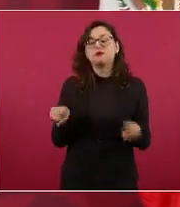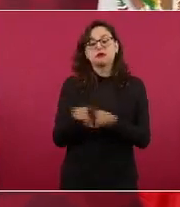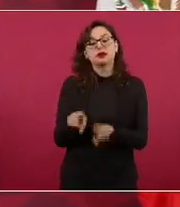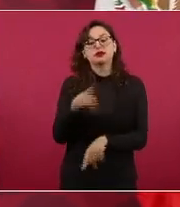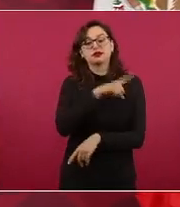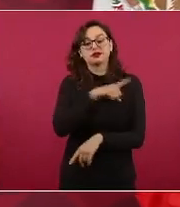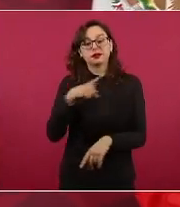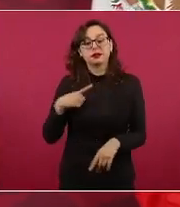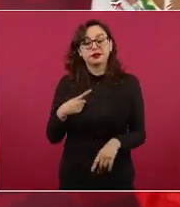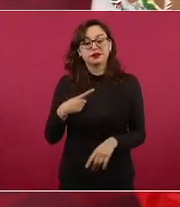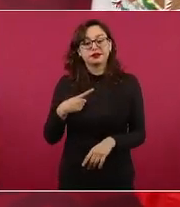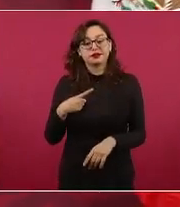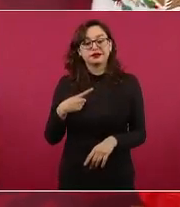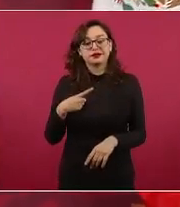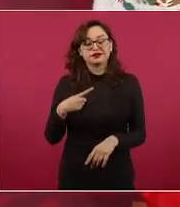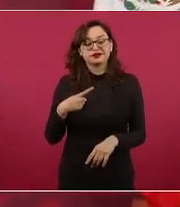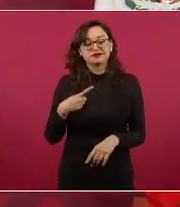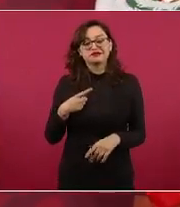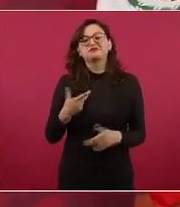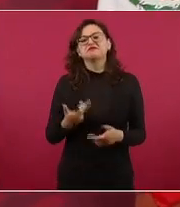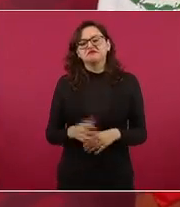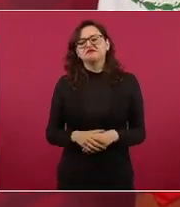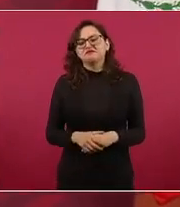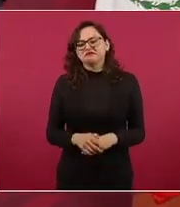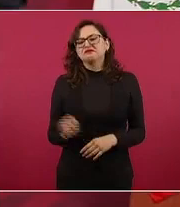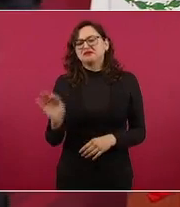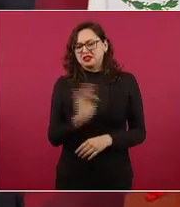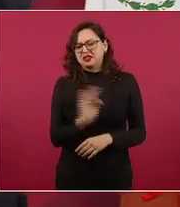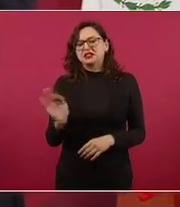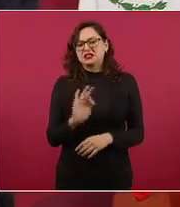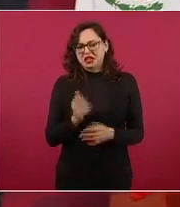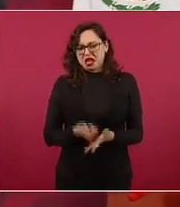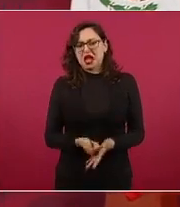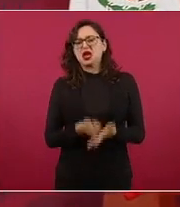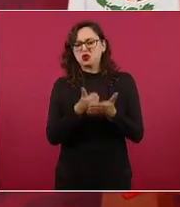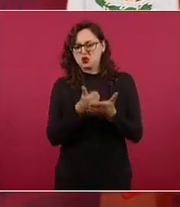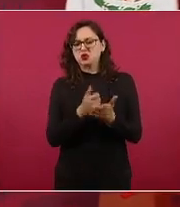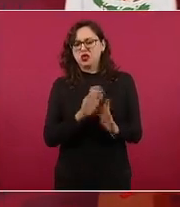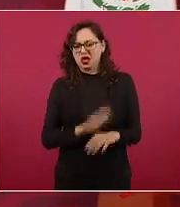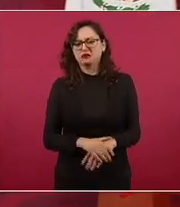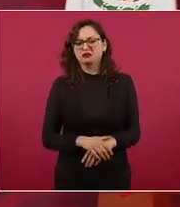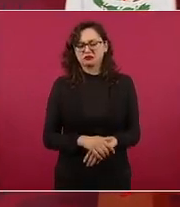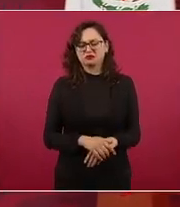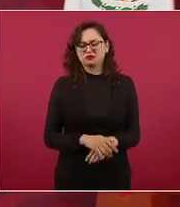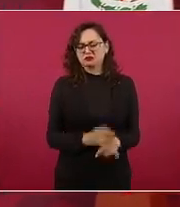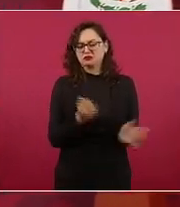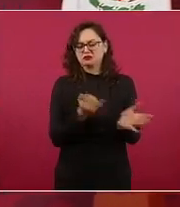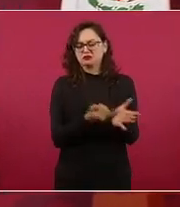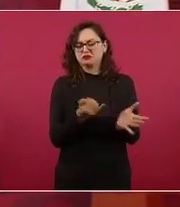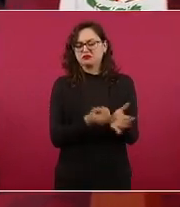eso puede ayudar a detener transitoriamente